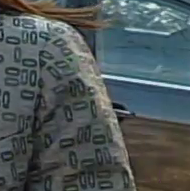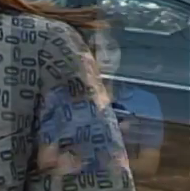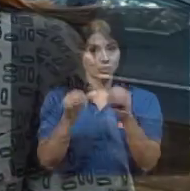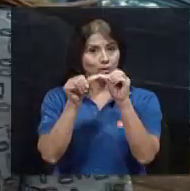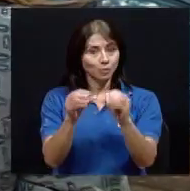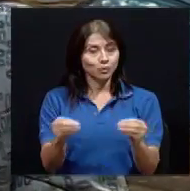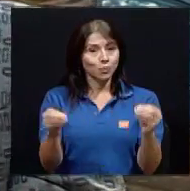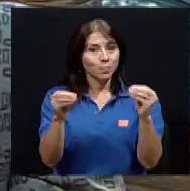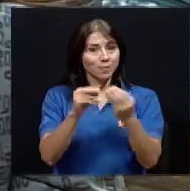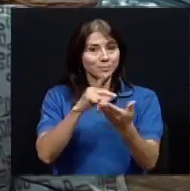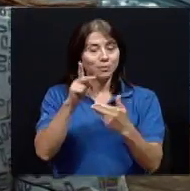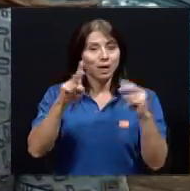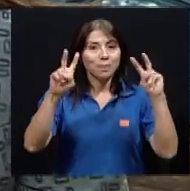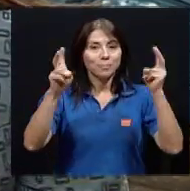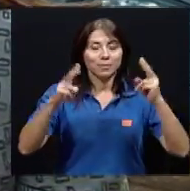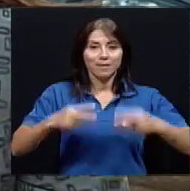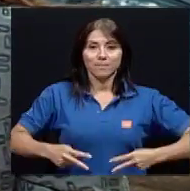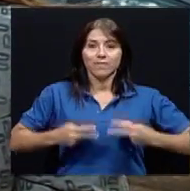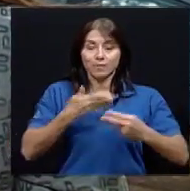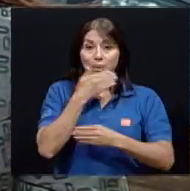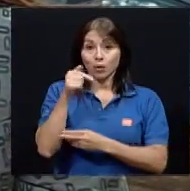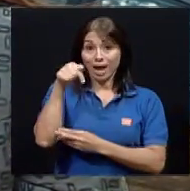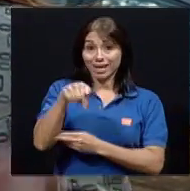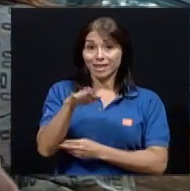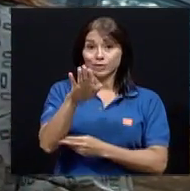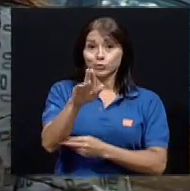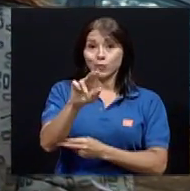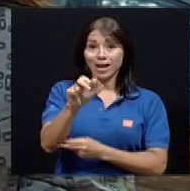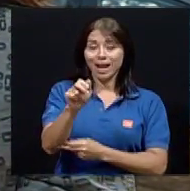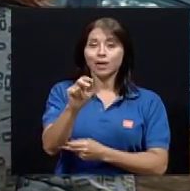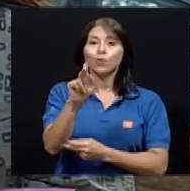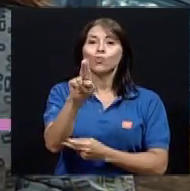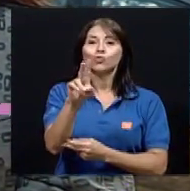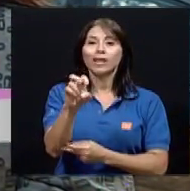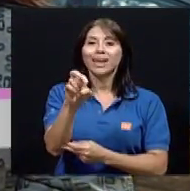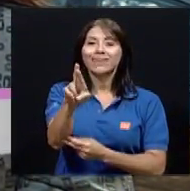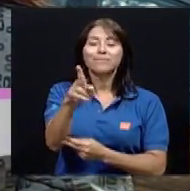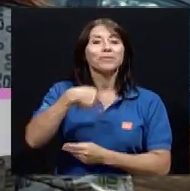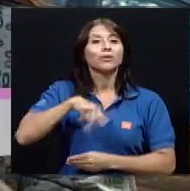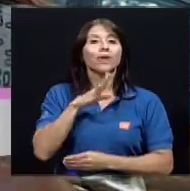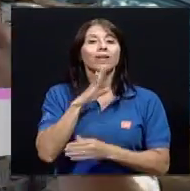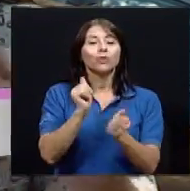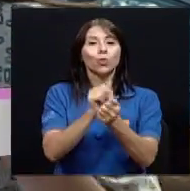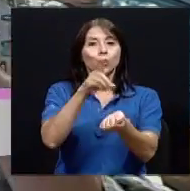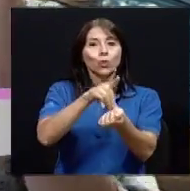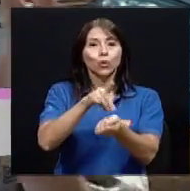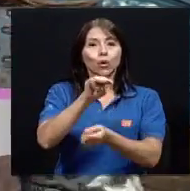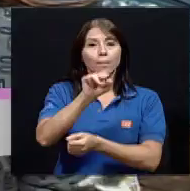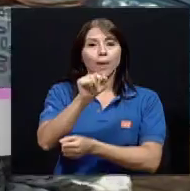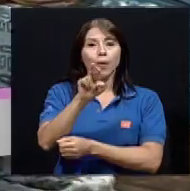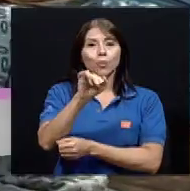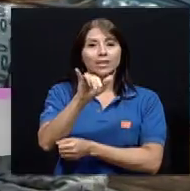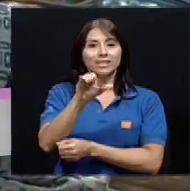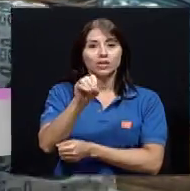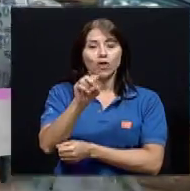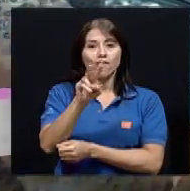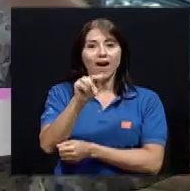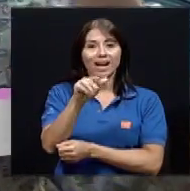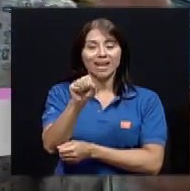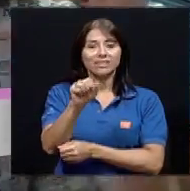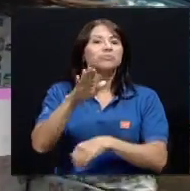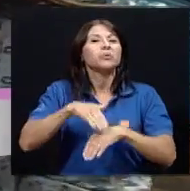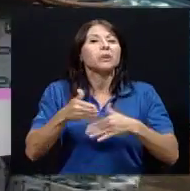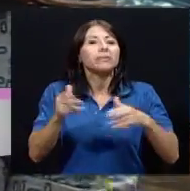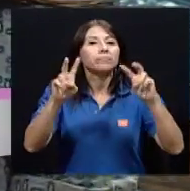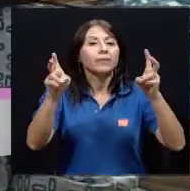Regresamos con más de Vivir Mejor aquí en su canal UCR y estamos conversando con el doctor Mauricio Vargas sobre el sistema de salud, sobre